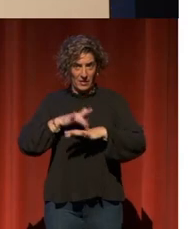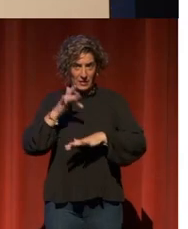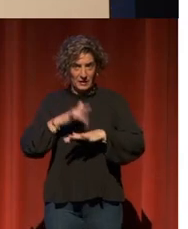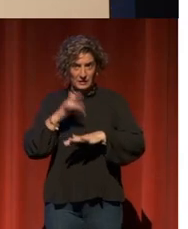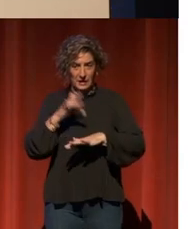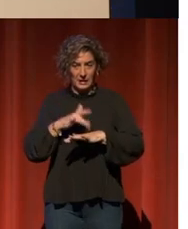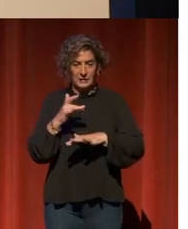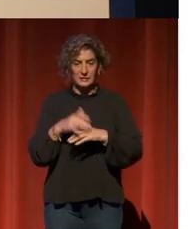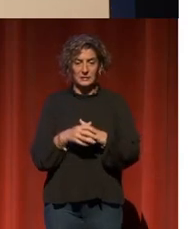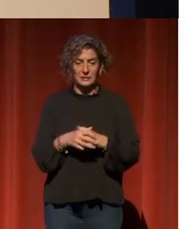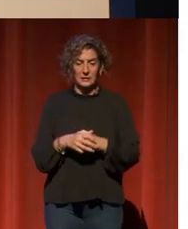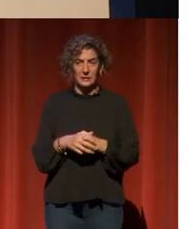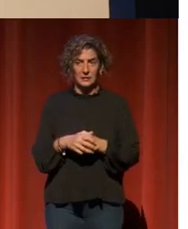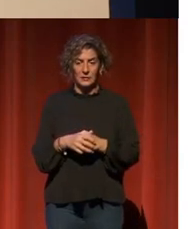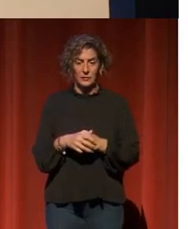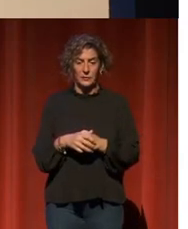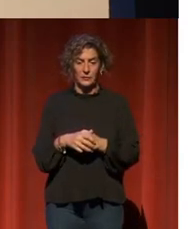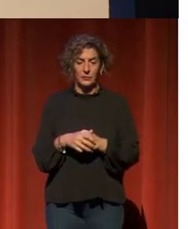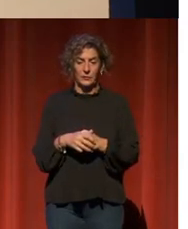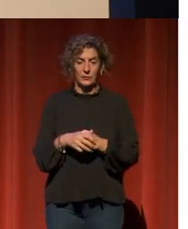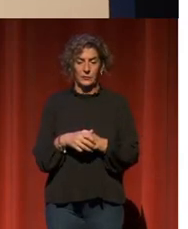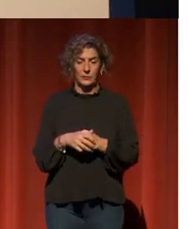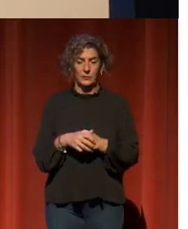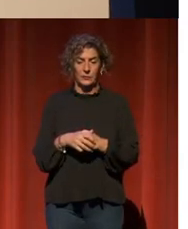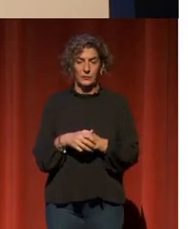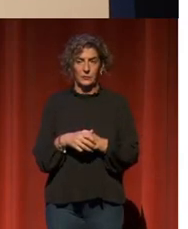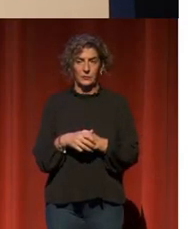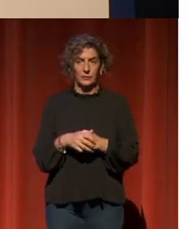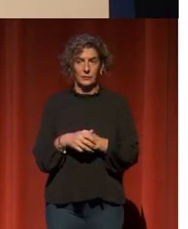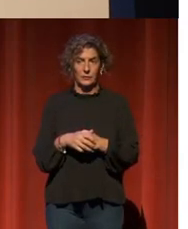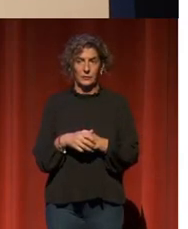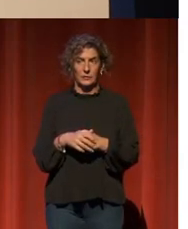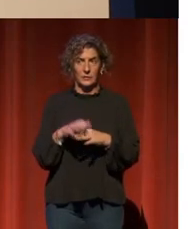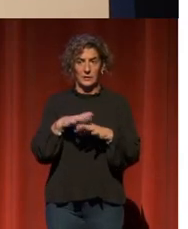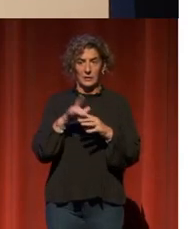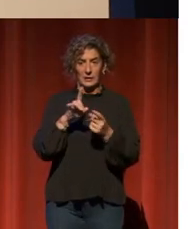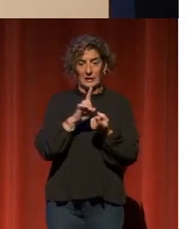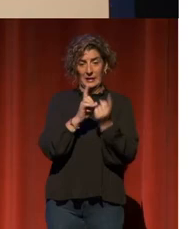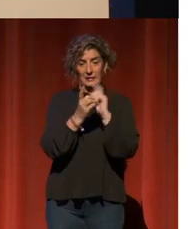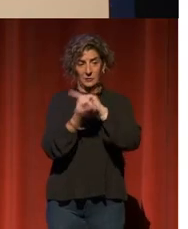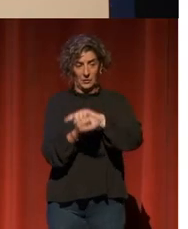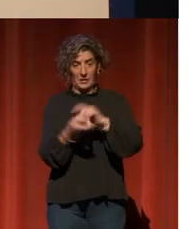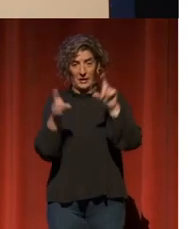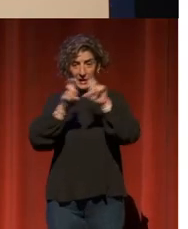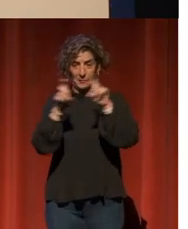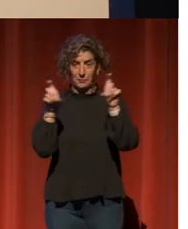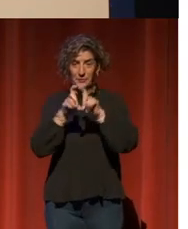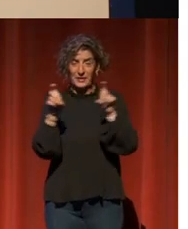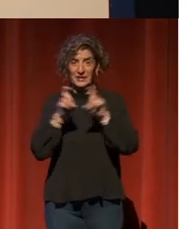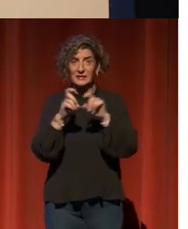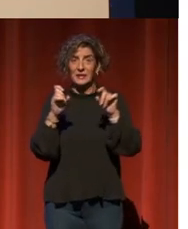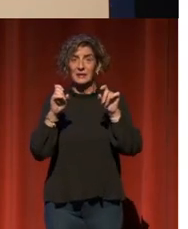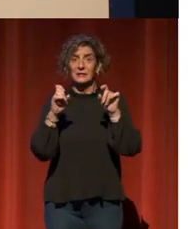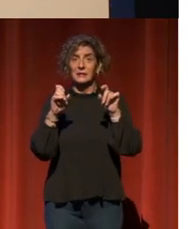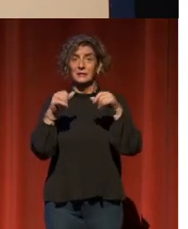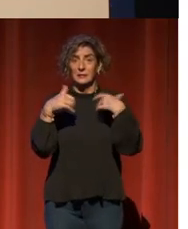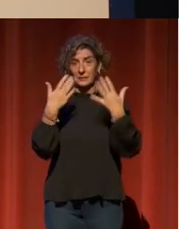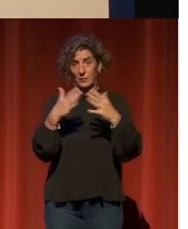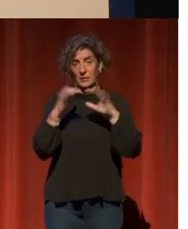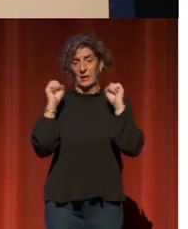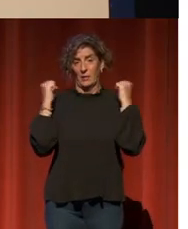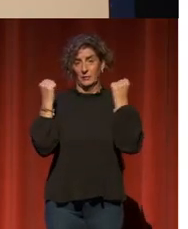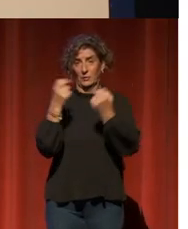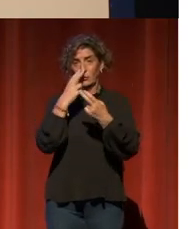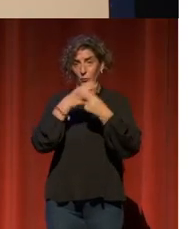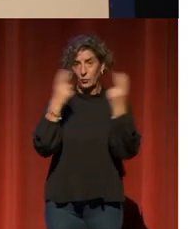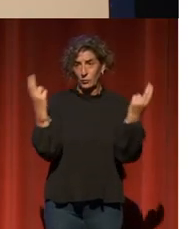de la población, la transformación digital de las empresas y de la administración pública y, por